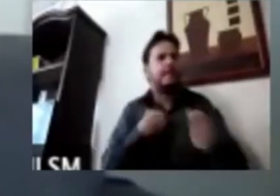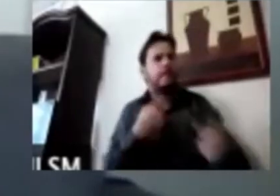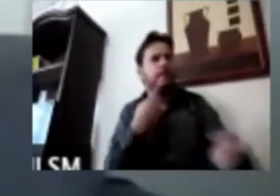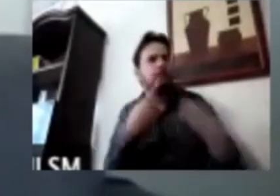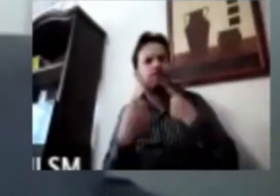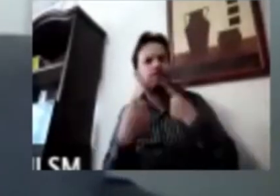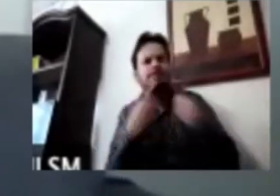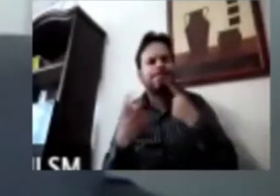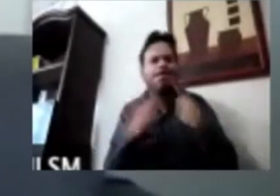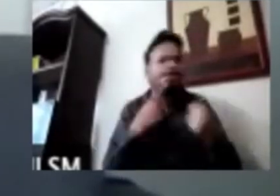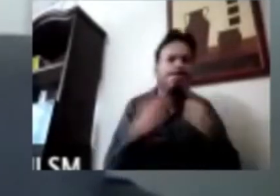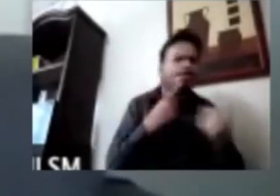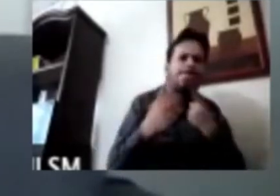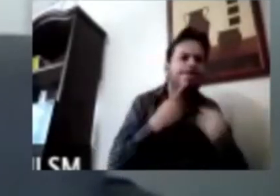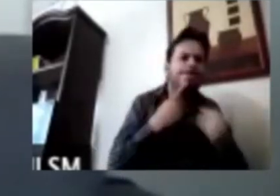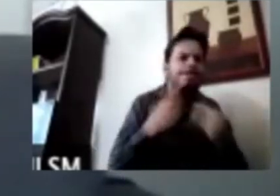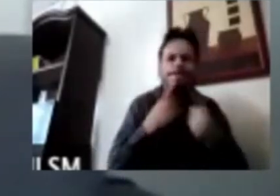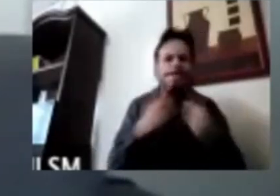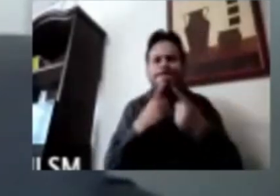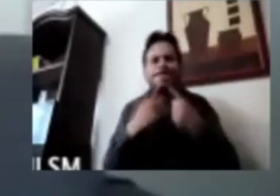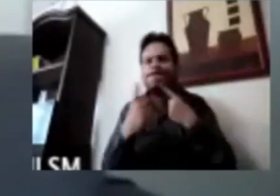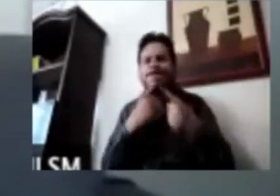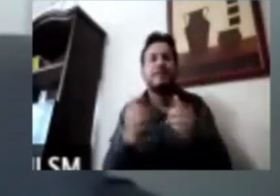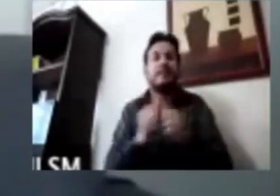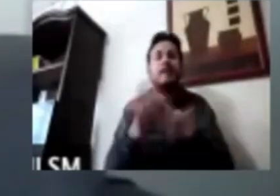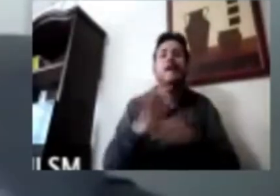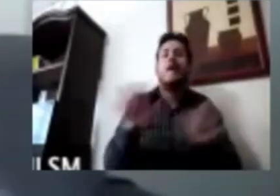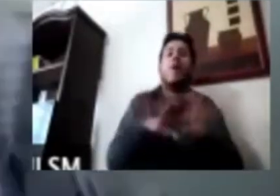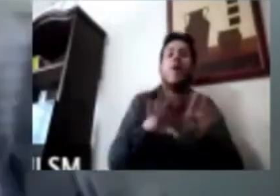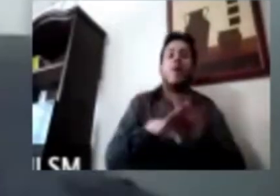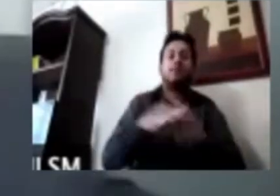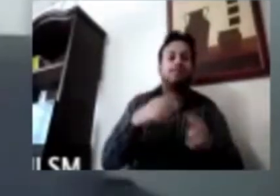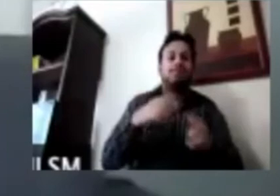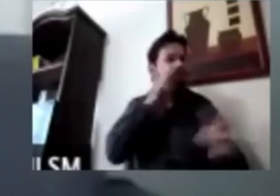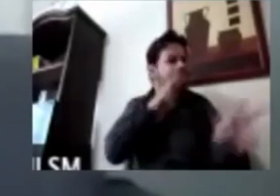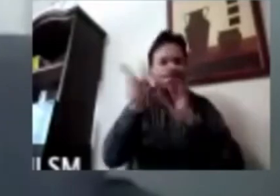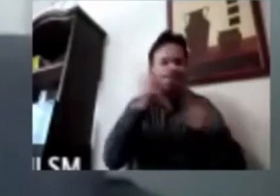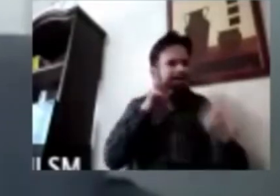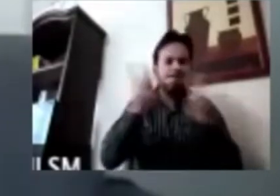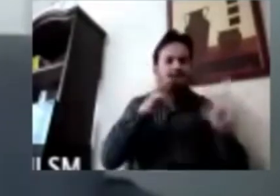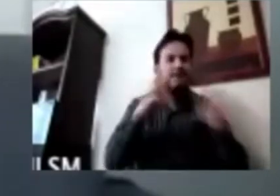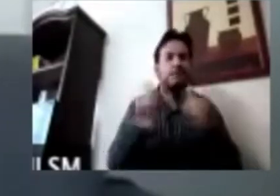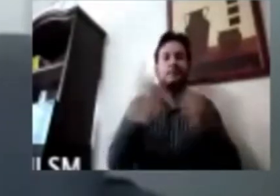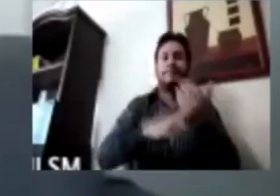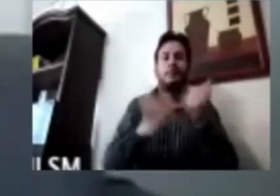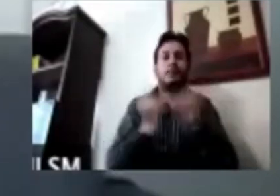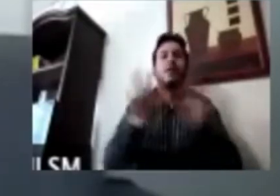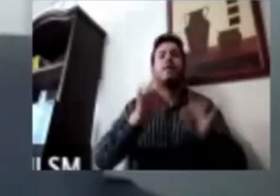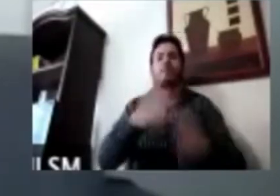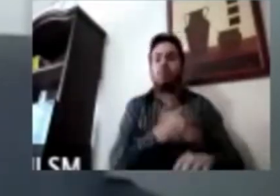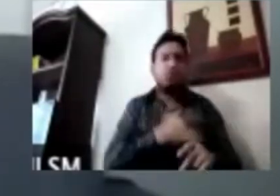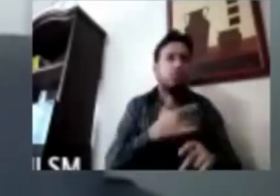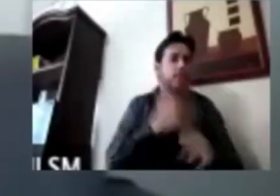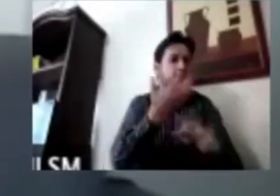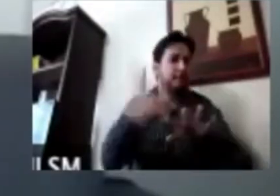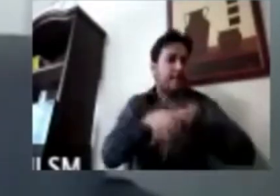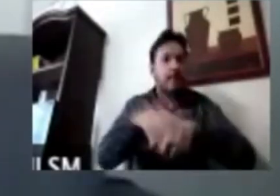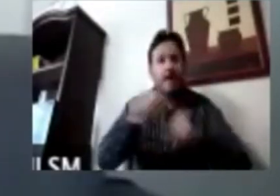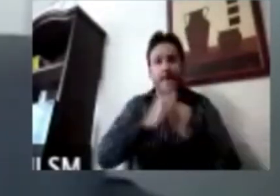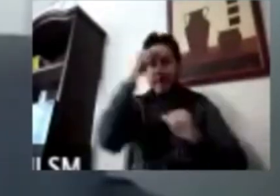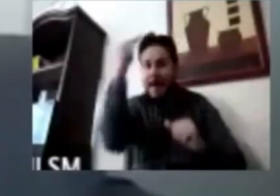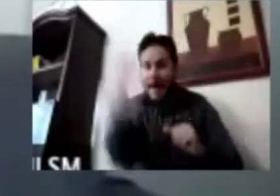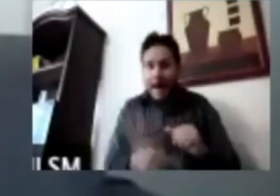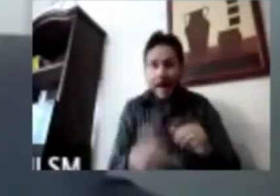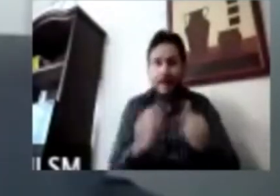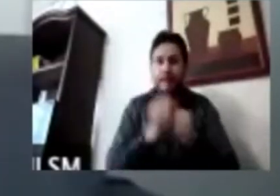cómo están viendo, cómo estamos sintiendo las y los mexicanos. Entonces bueno, pues en primer lugar le voy a ceder